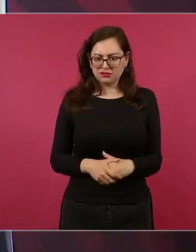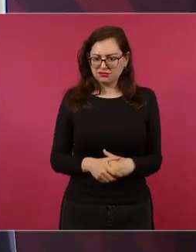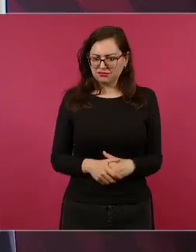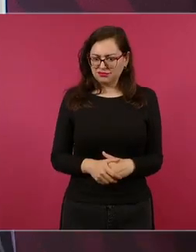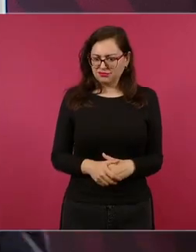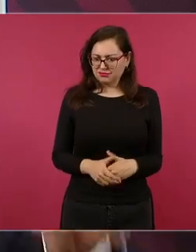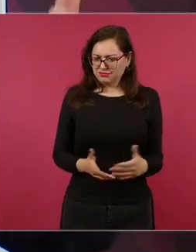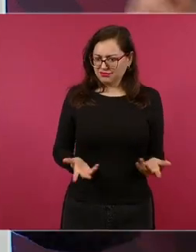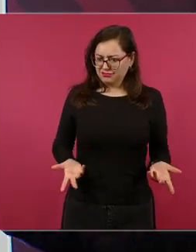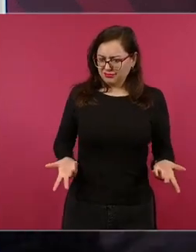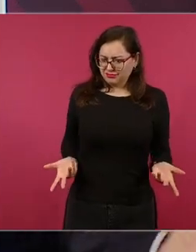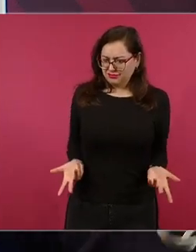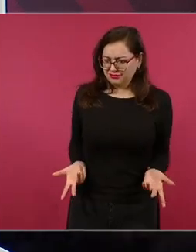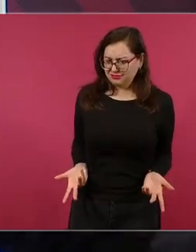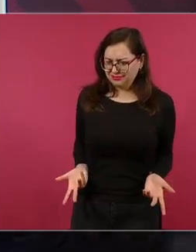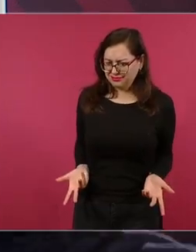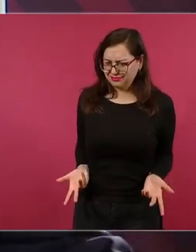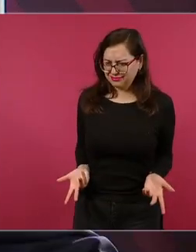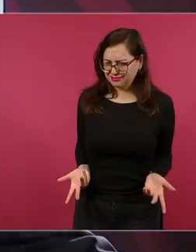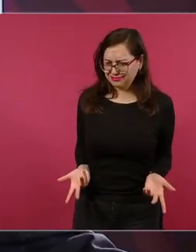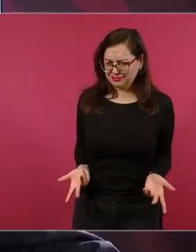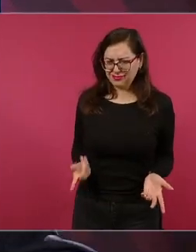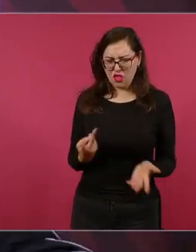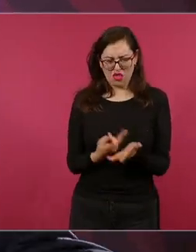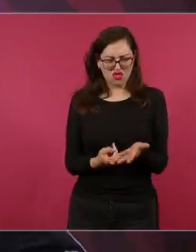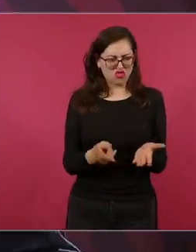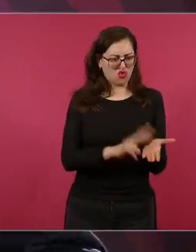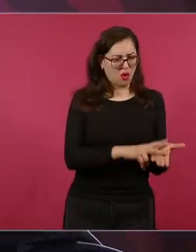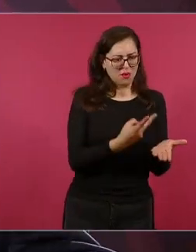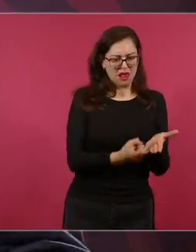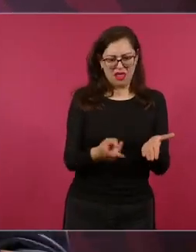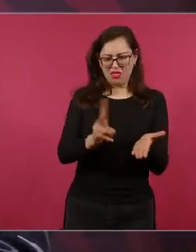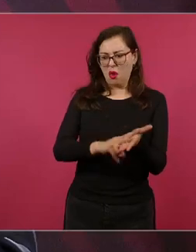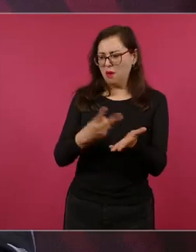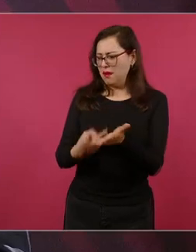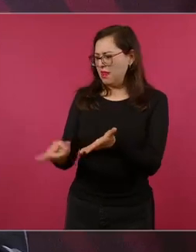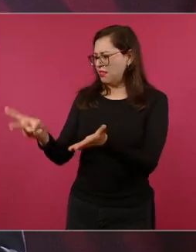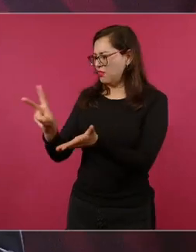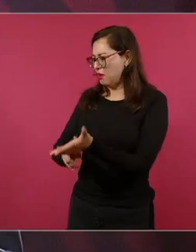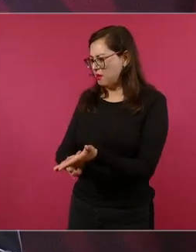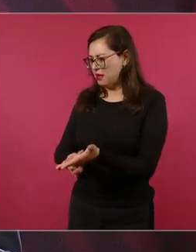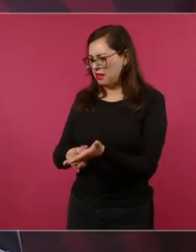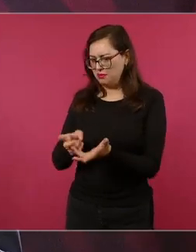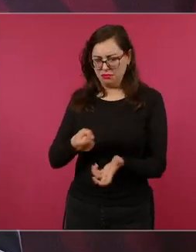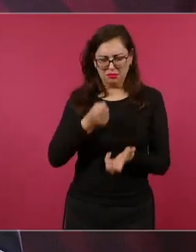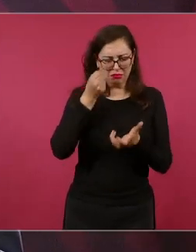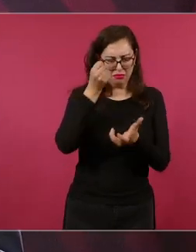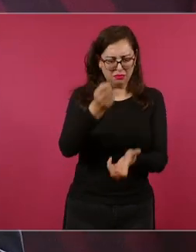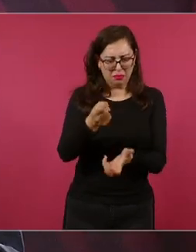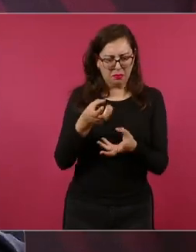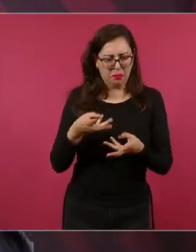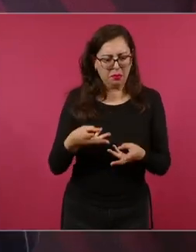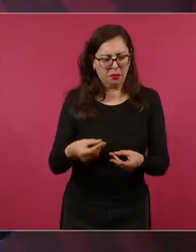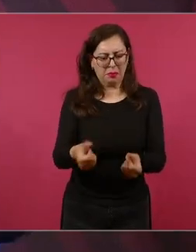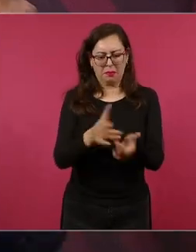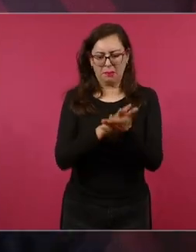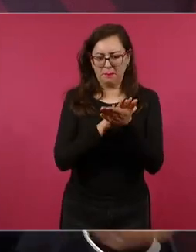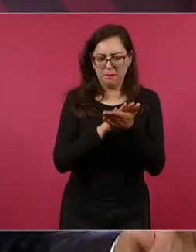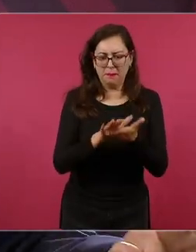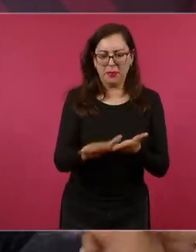díganme que han hecho y